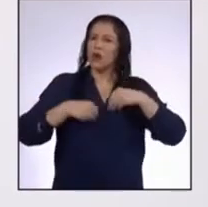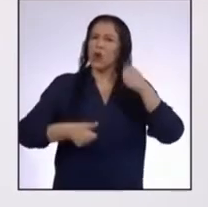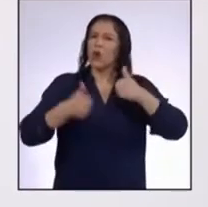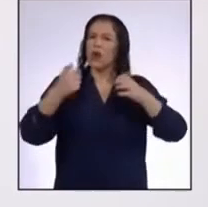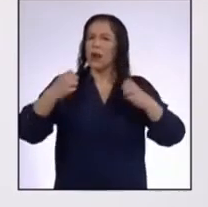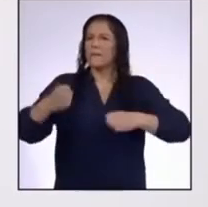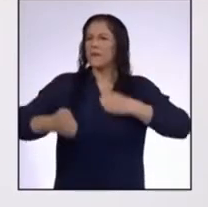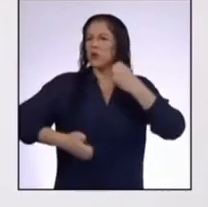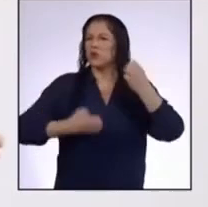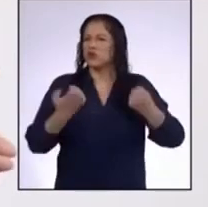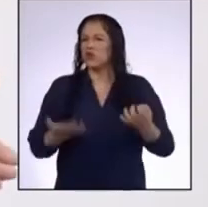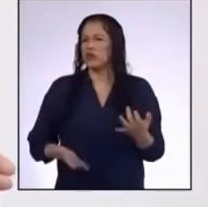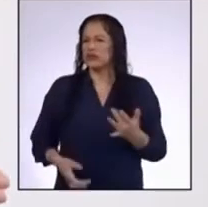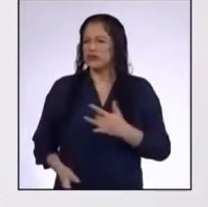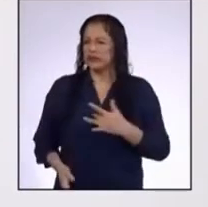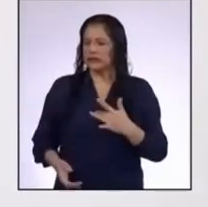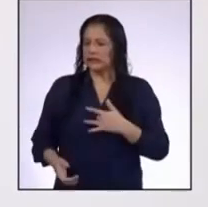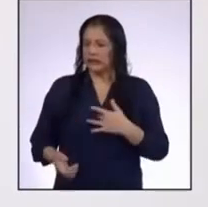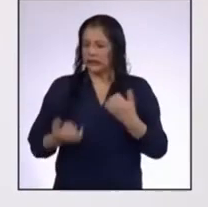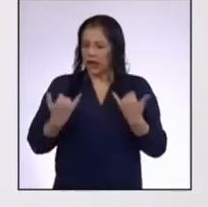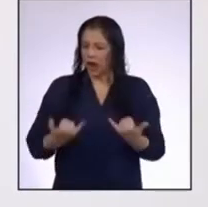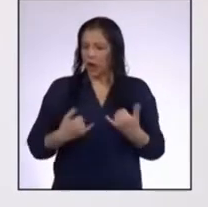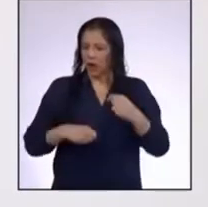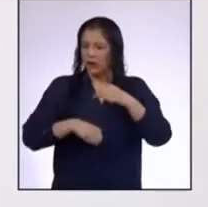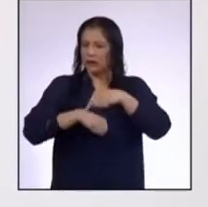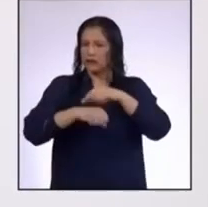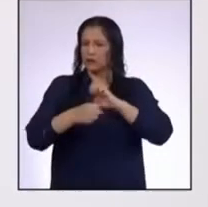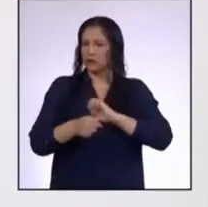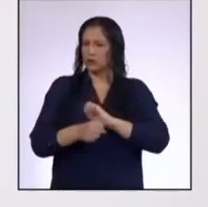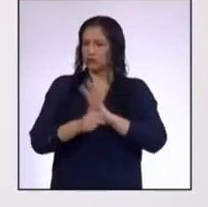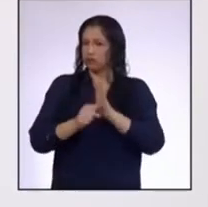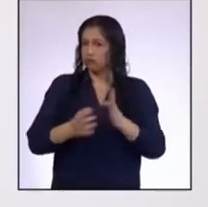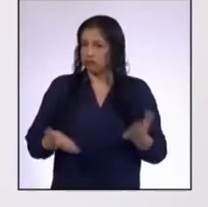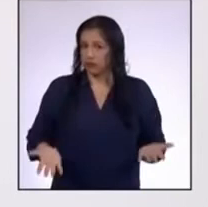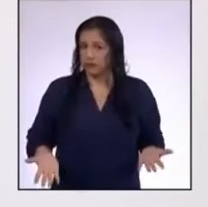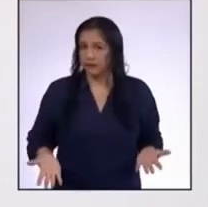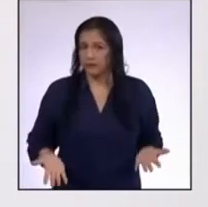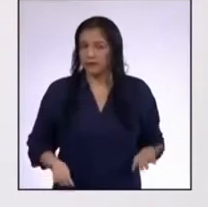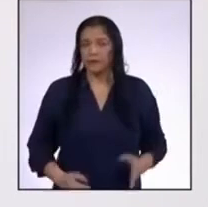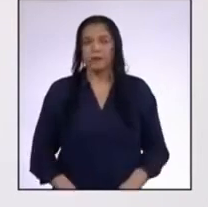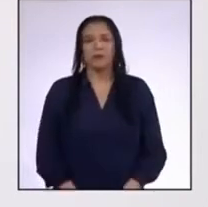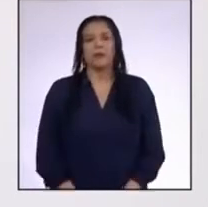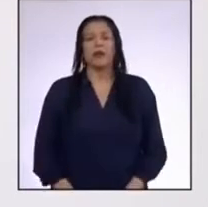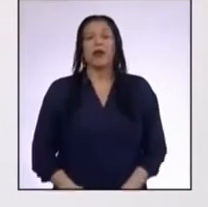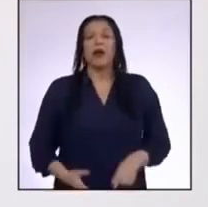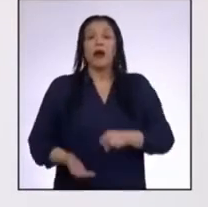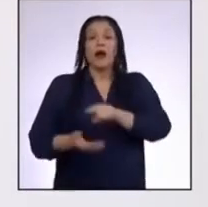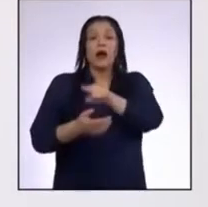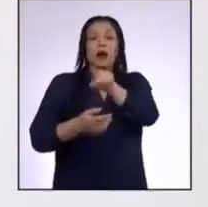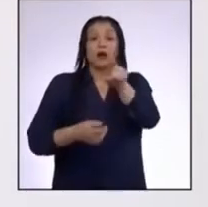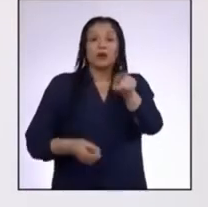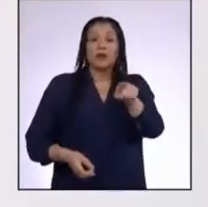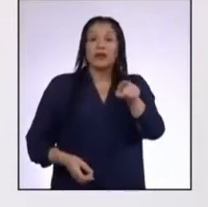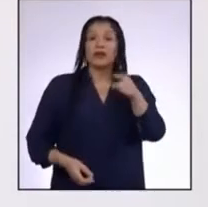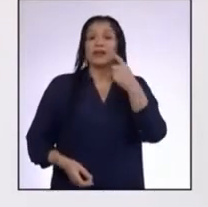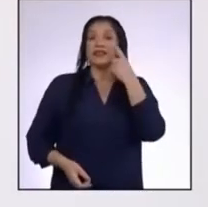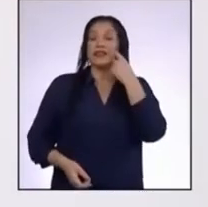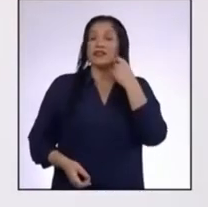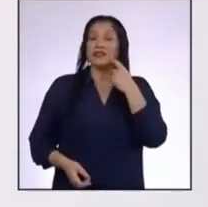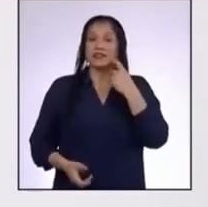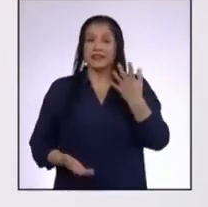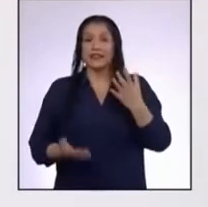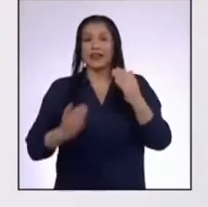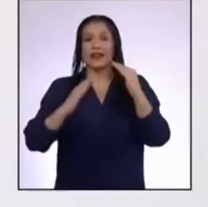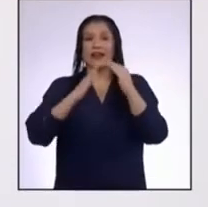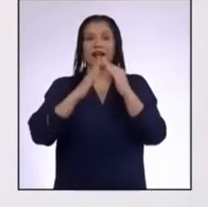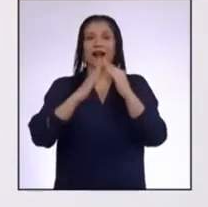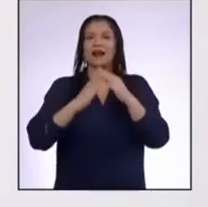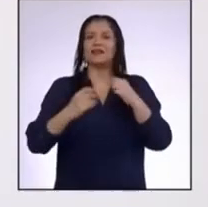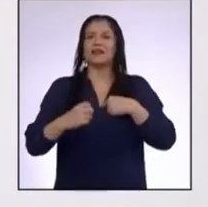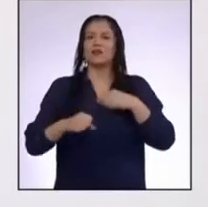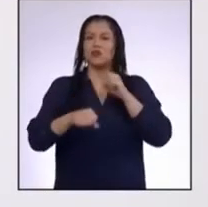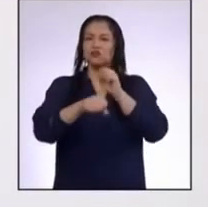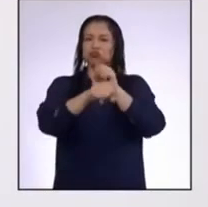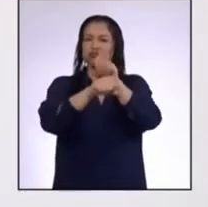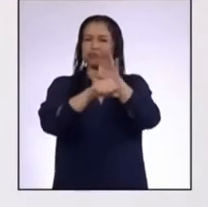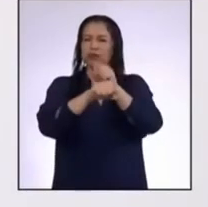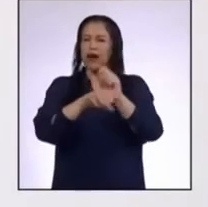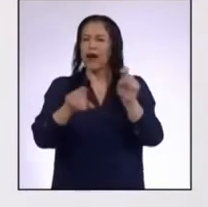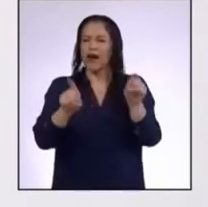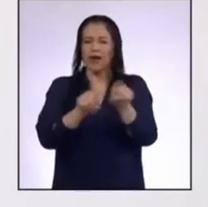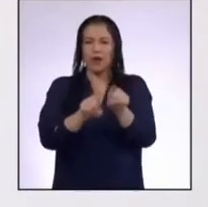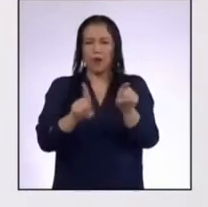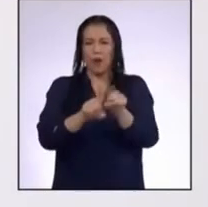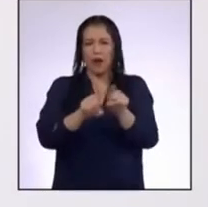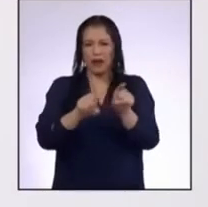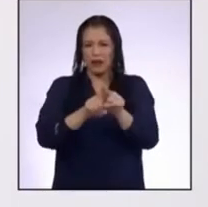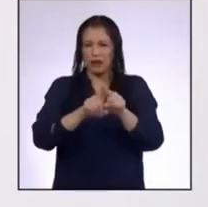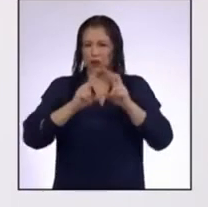Que les produce el contexto en el que estamos viviendo A las chicas y chicos en casa, les recomiendo que hagan lo